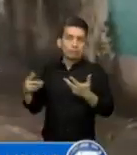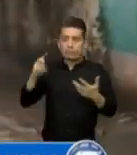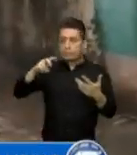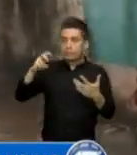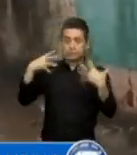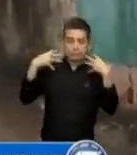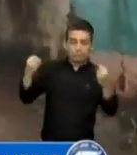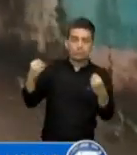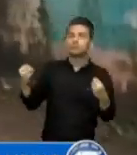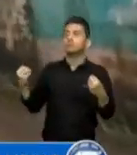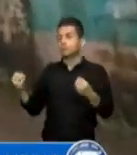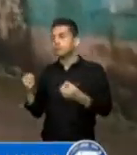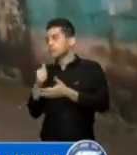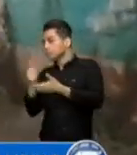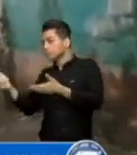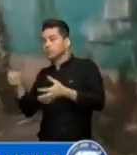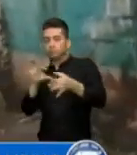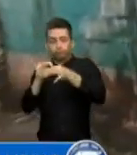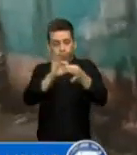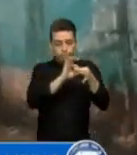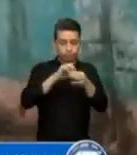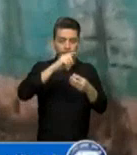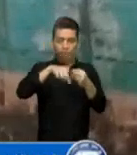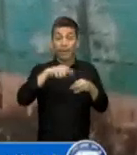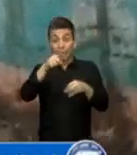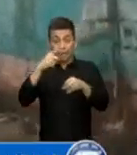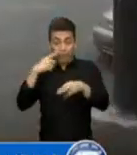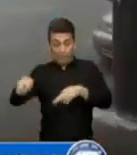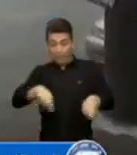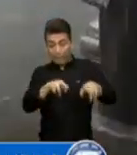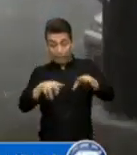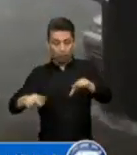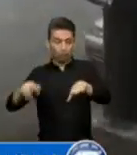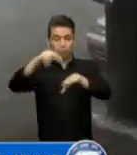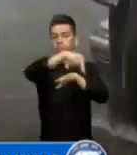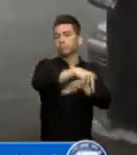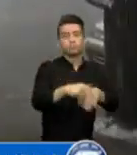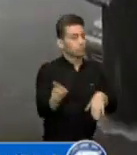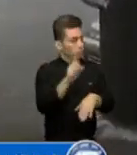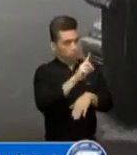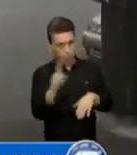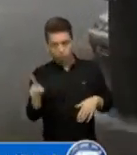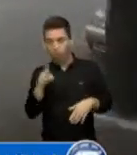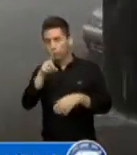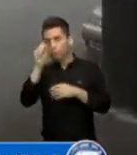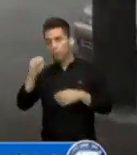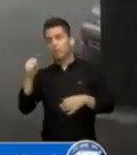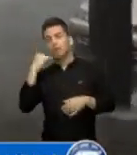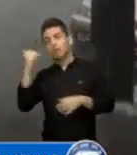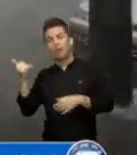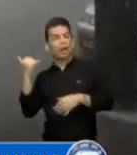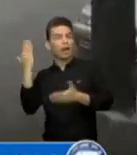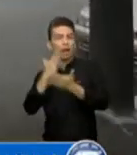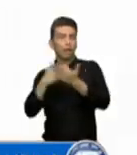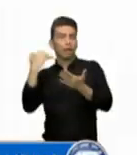ningún motivo, intente cruzar los ríos crecidos. Recuerde que el 119 es el número de emergencia de Conred.